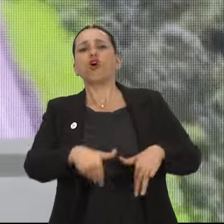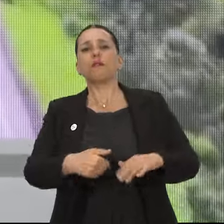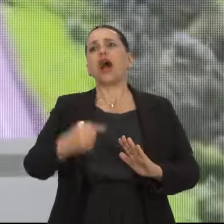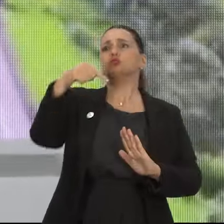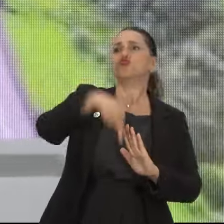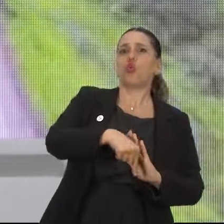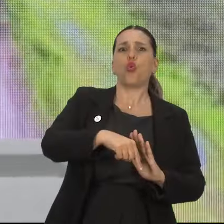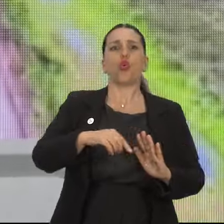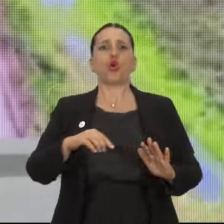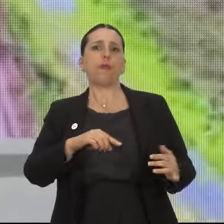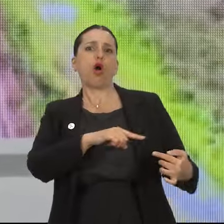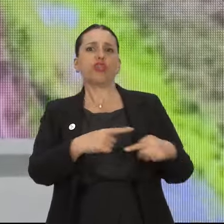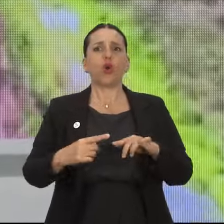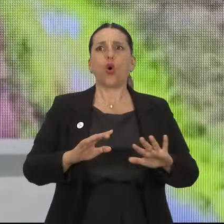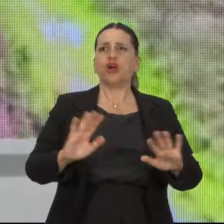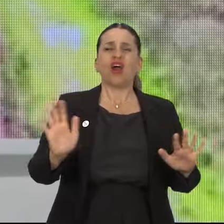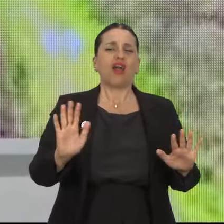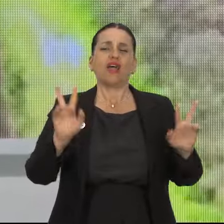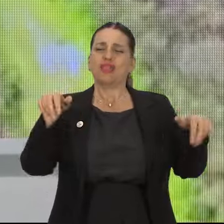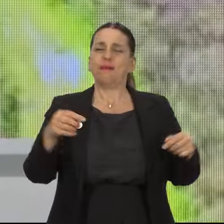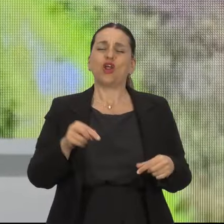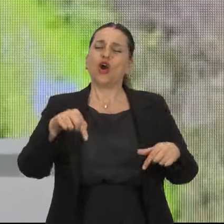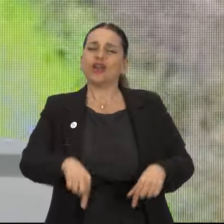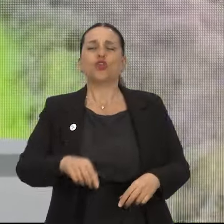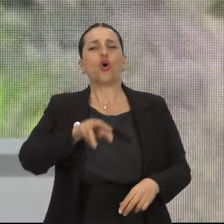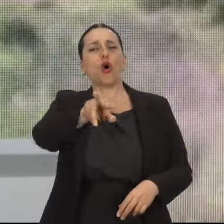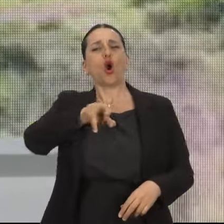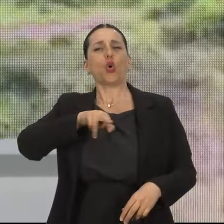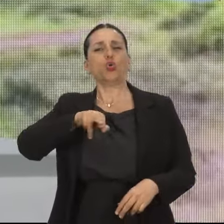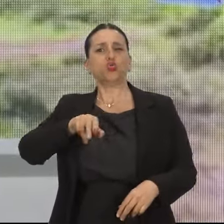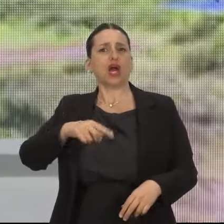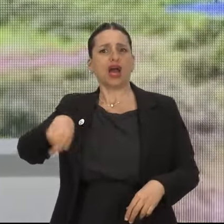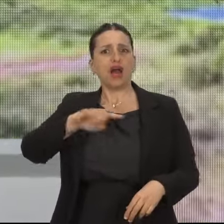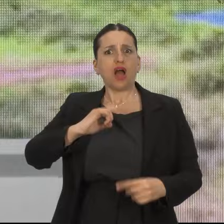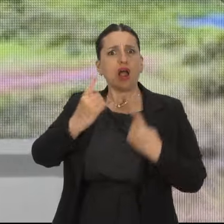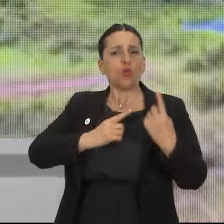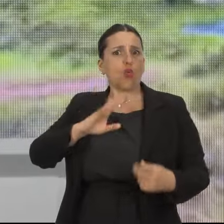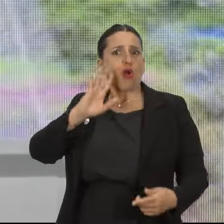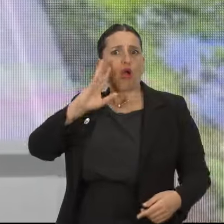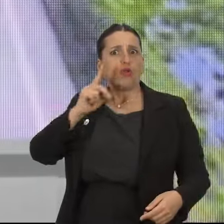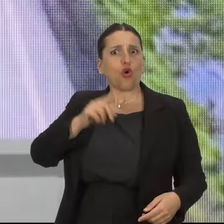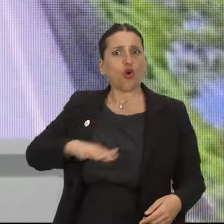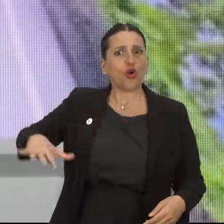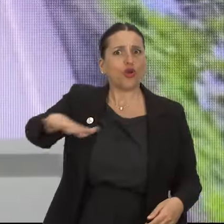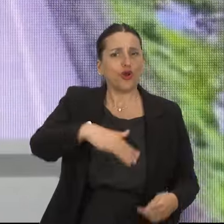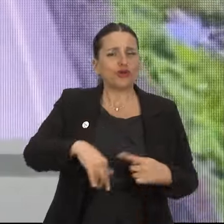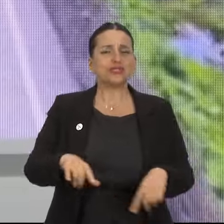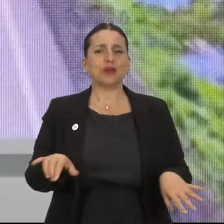en la metrópoli, en el sur. No es la ruta que uno pone como primera en el mazo porque no la conocen.